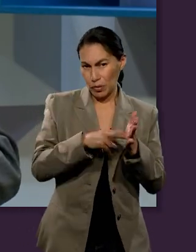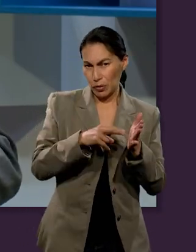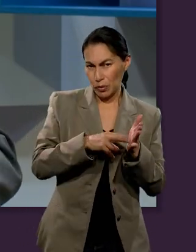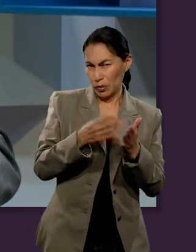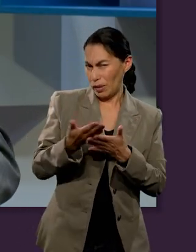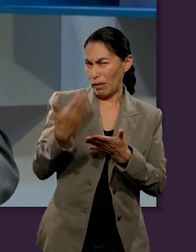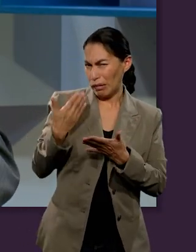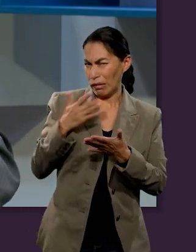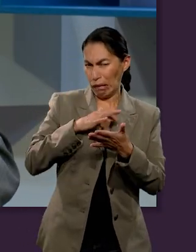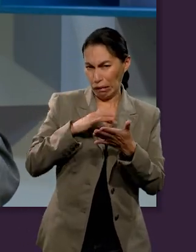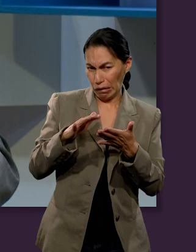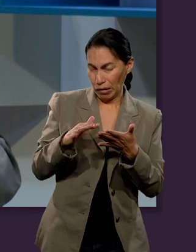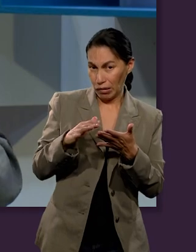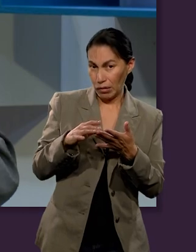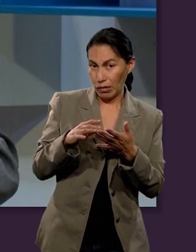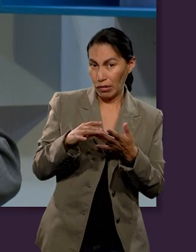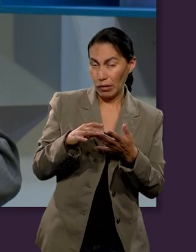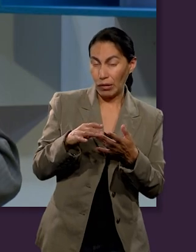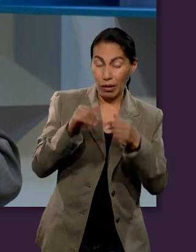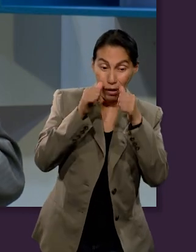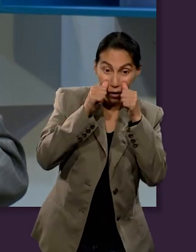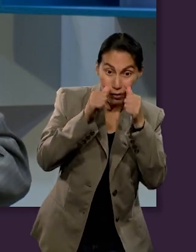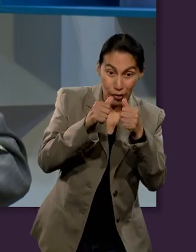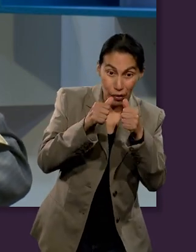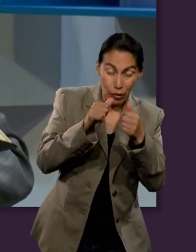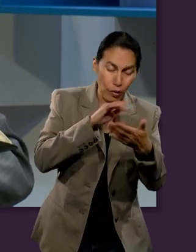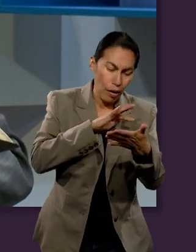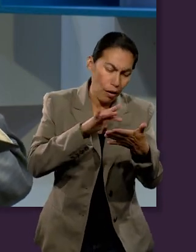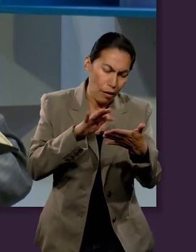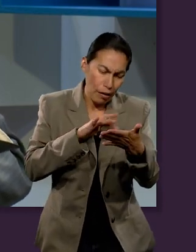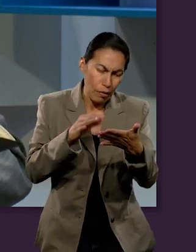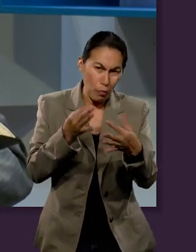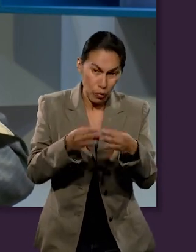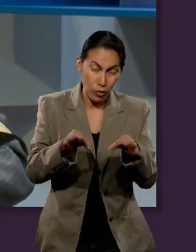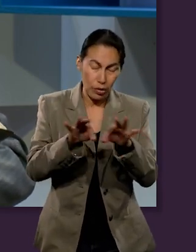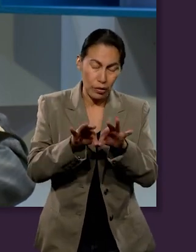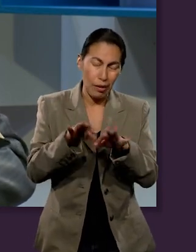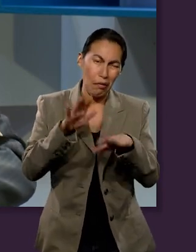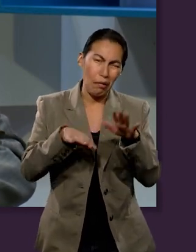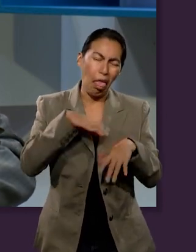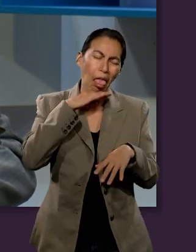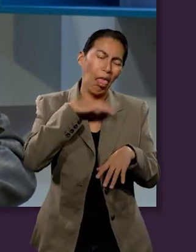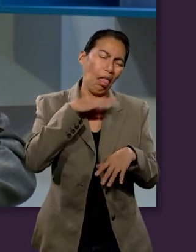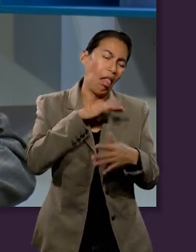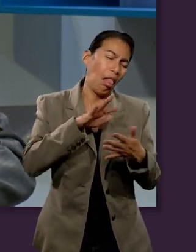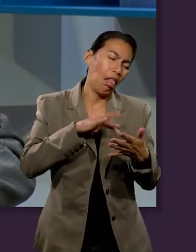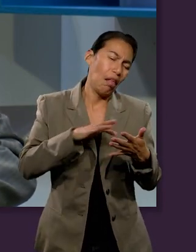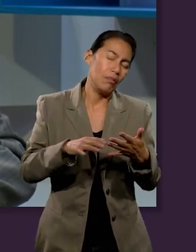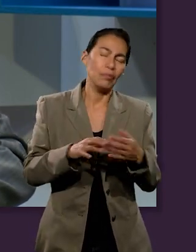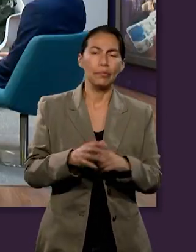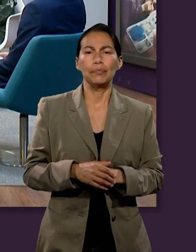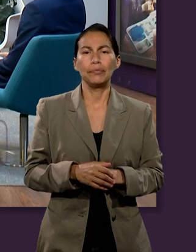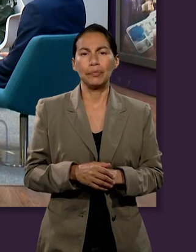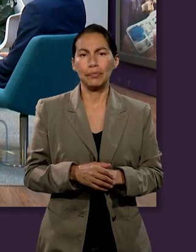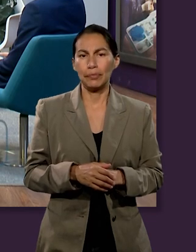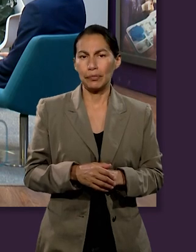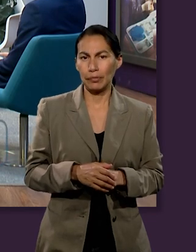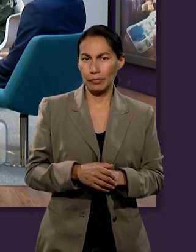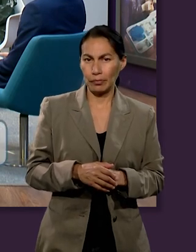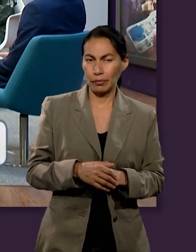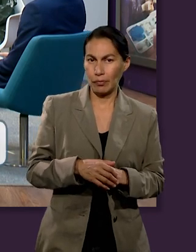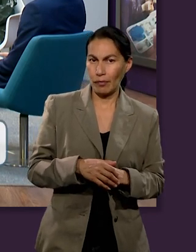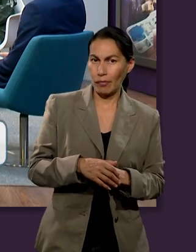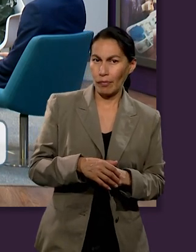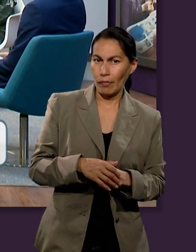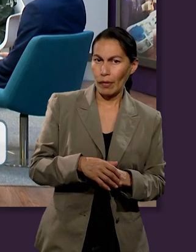que he mencionado, si uno lo lee con cuidado, porque a veces lo leemos de manera descuida y tengo que aceptarlo. Capítulo 3, versículo